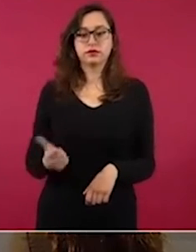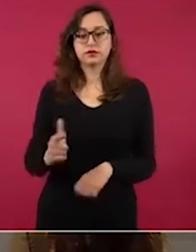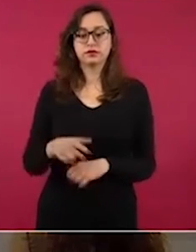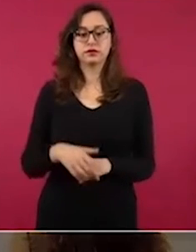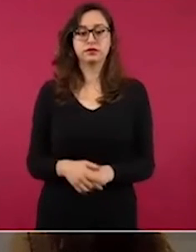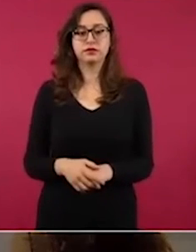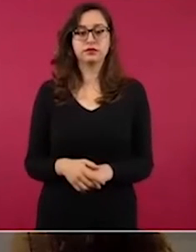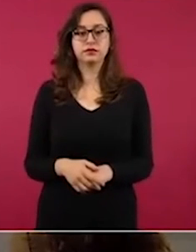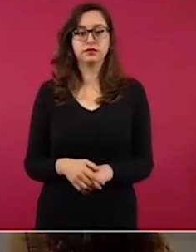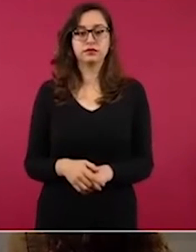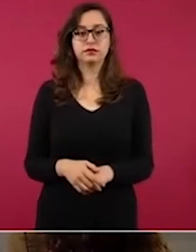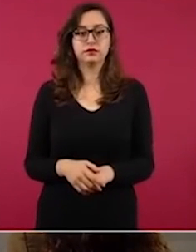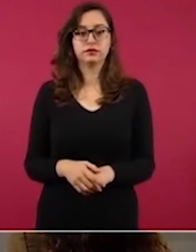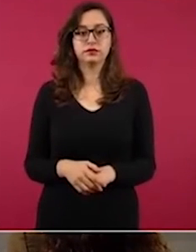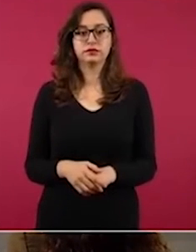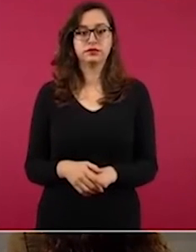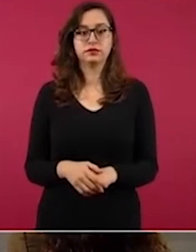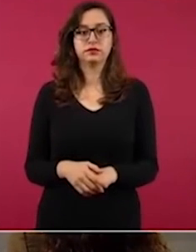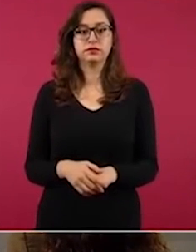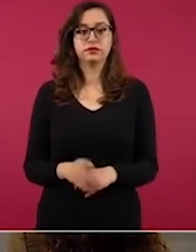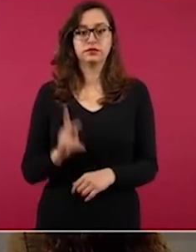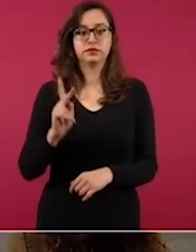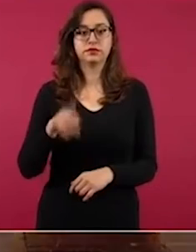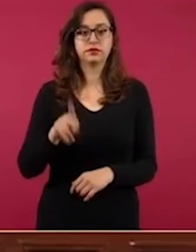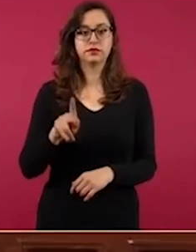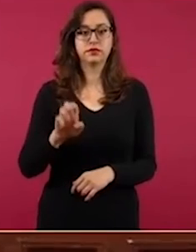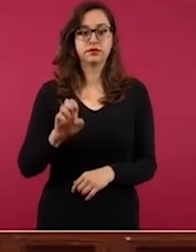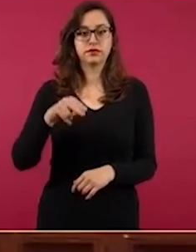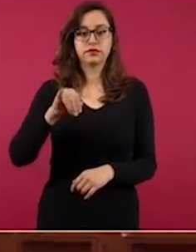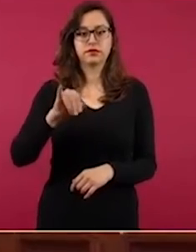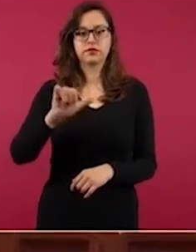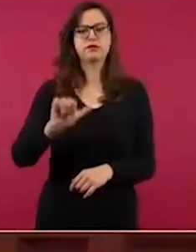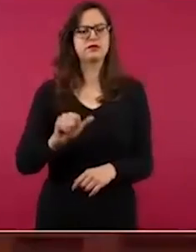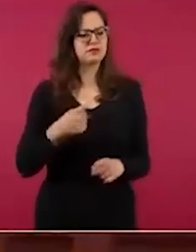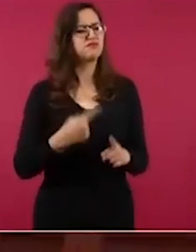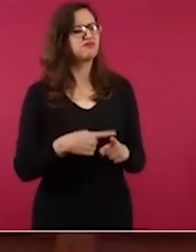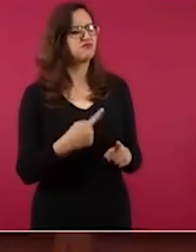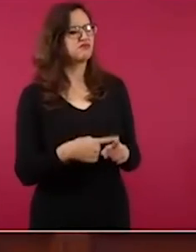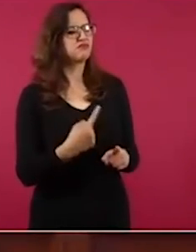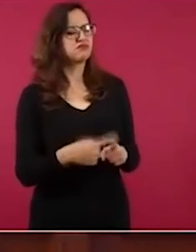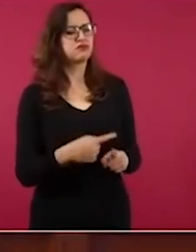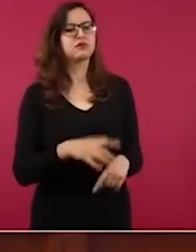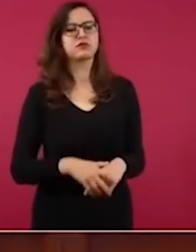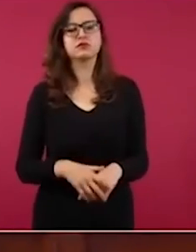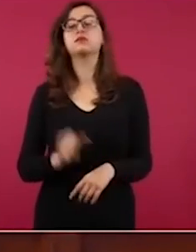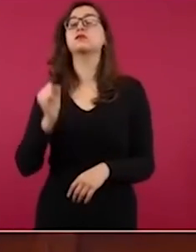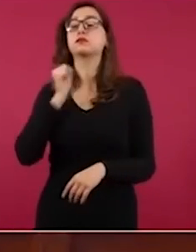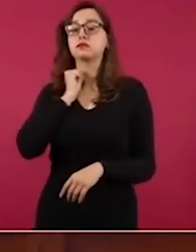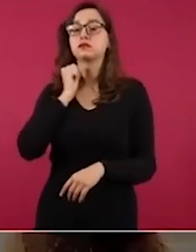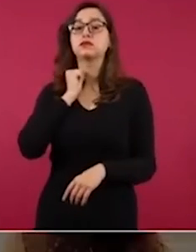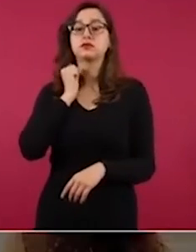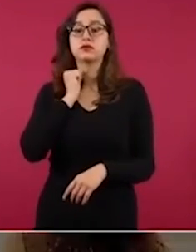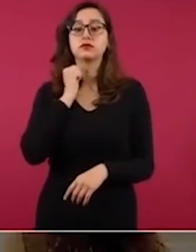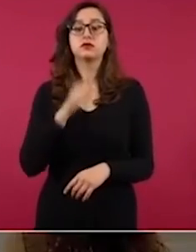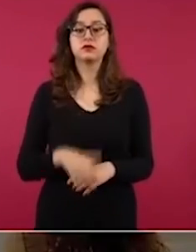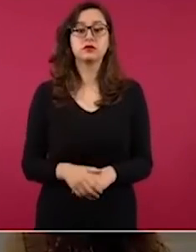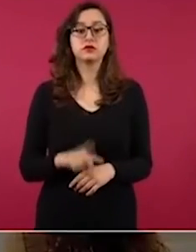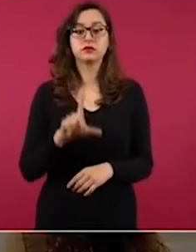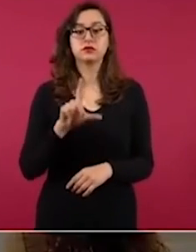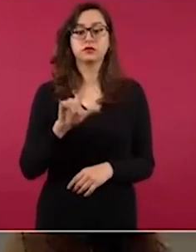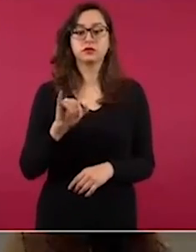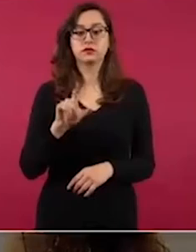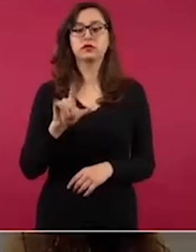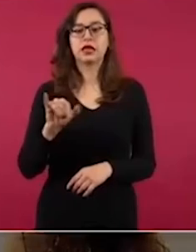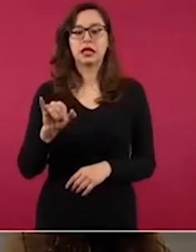Kenia López-Rabadán, ¿quién es? Senador. ¿Eh? Senador. Senador. Lili